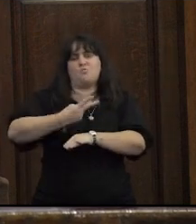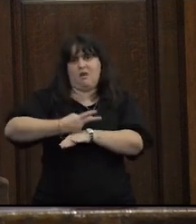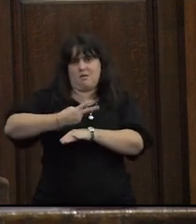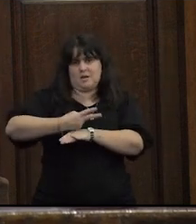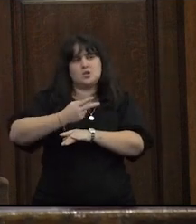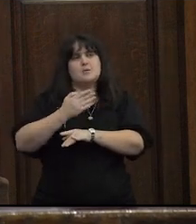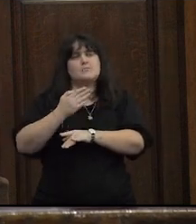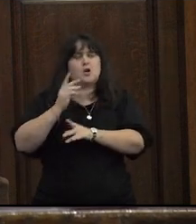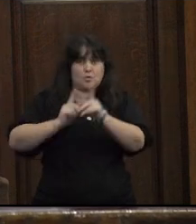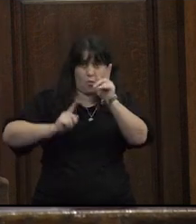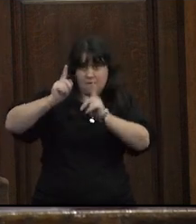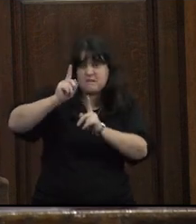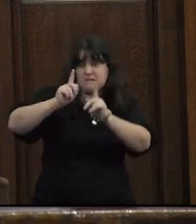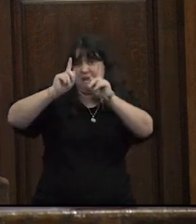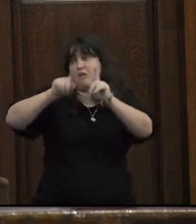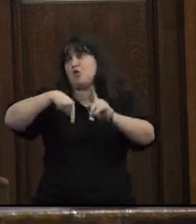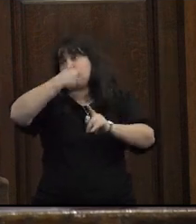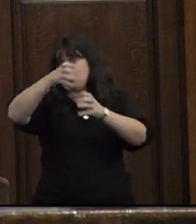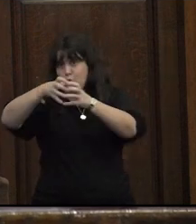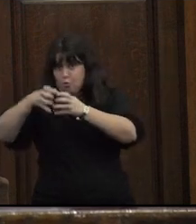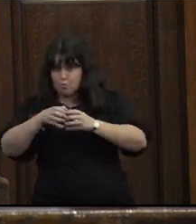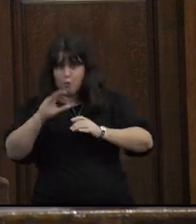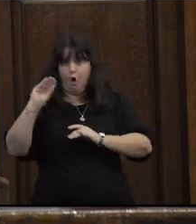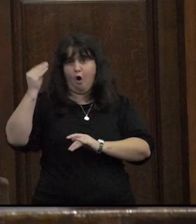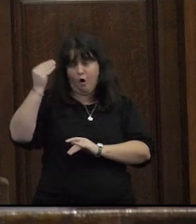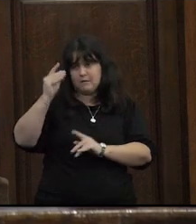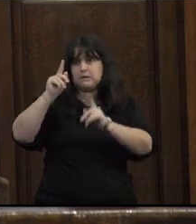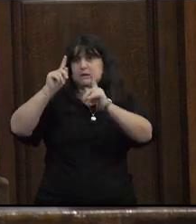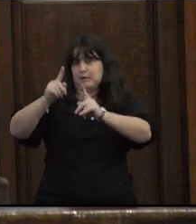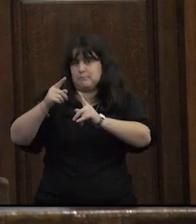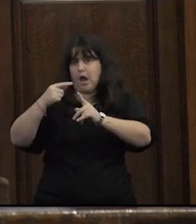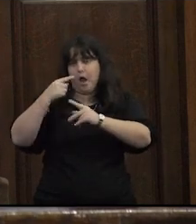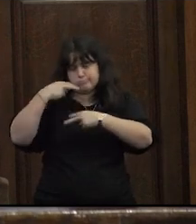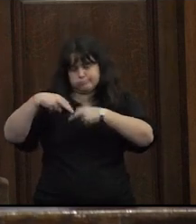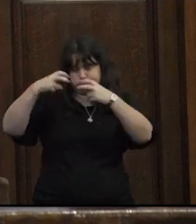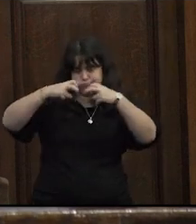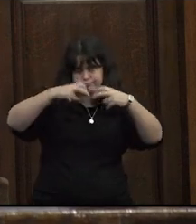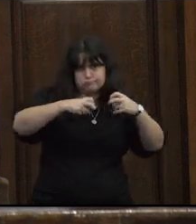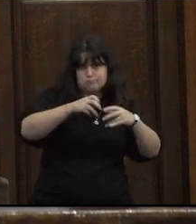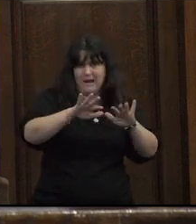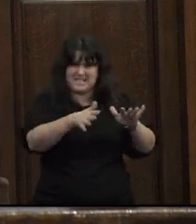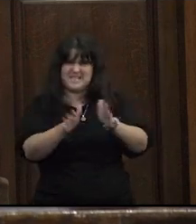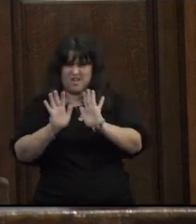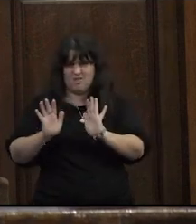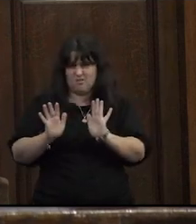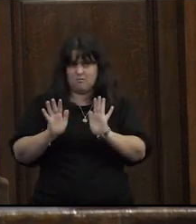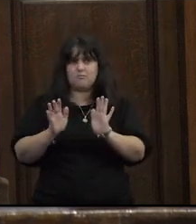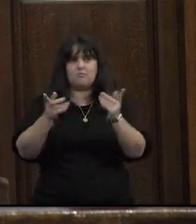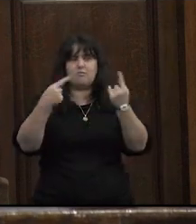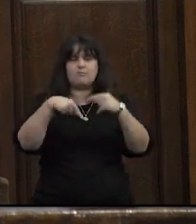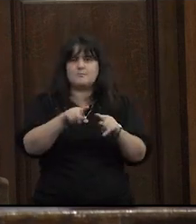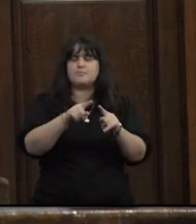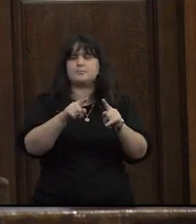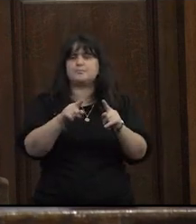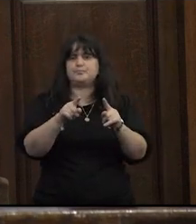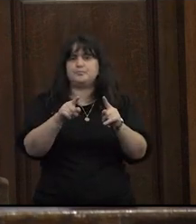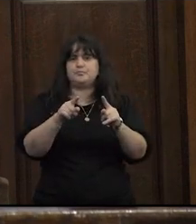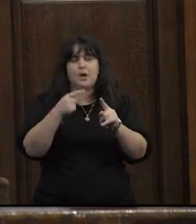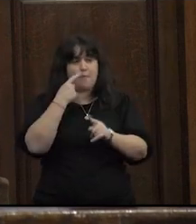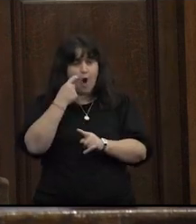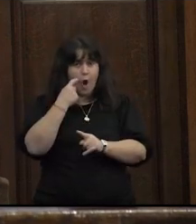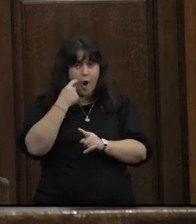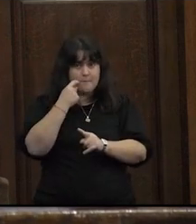pero creo que en las universidades y en otros sectores de la juventud se han registrado procesos similares los